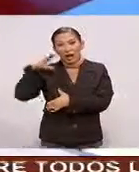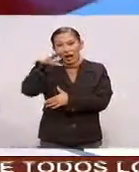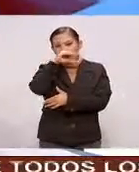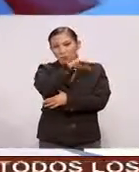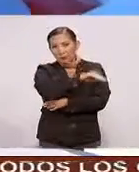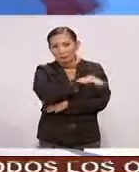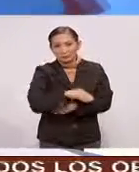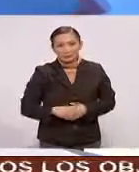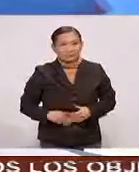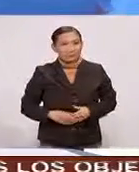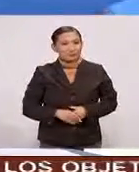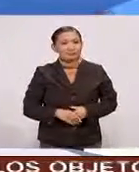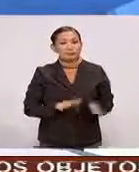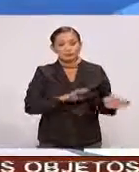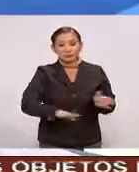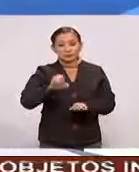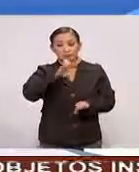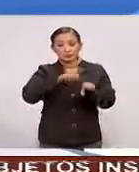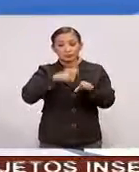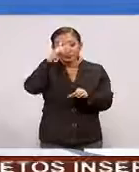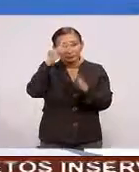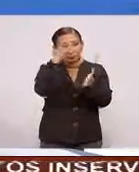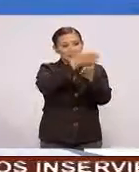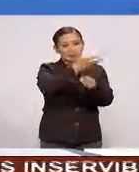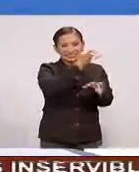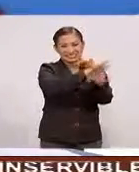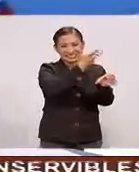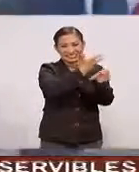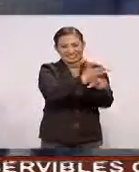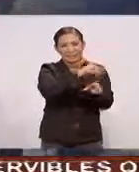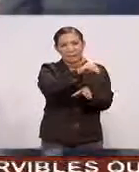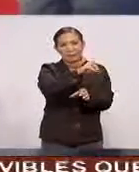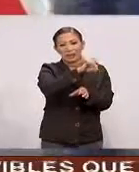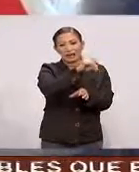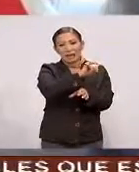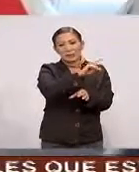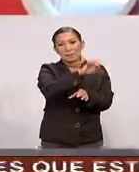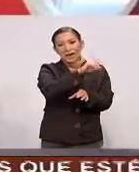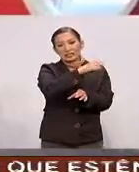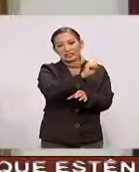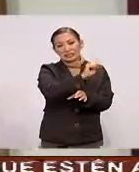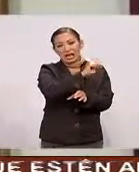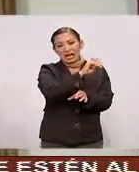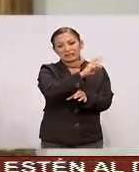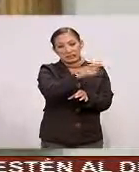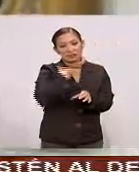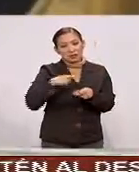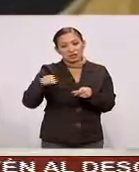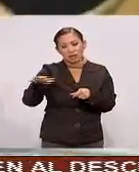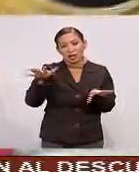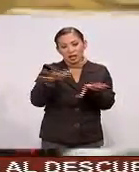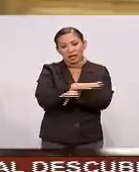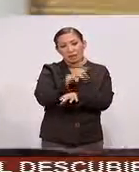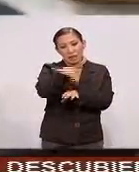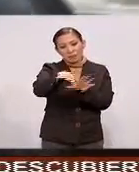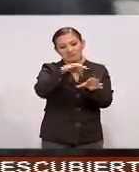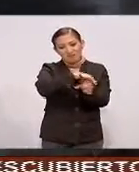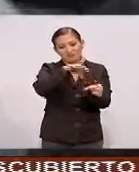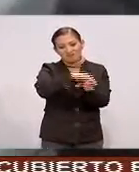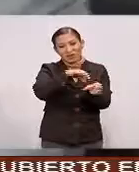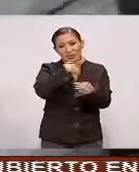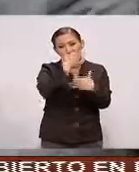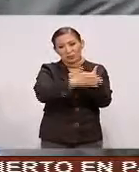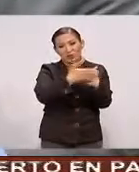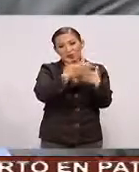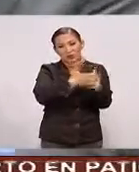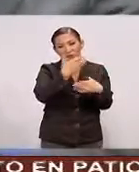A La Habana El embajador de México En Estados Unidos Miguel Basáñez Manifestó su optimismo En que los latinos Cambian el rumbo De la elección presidencial Del